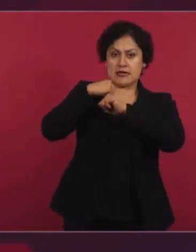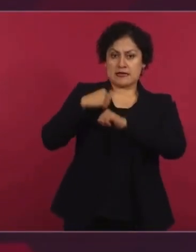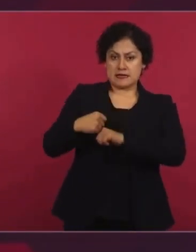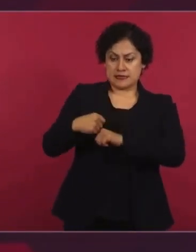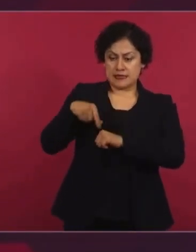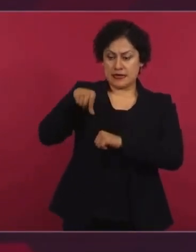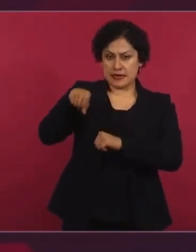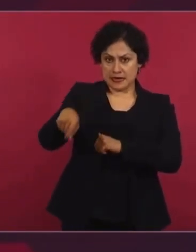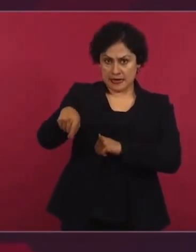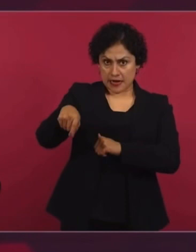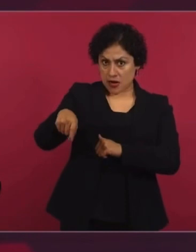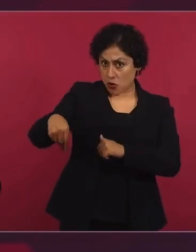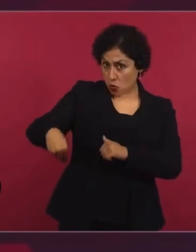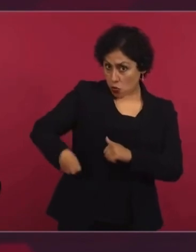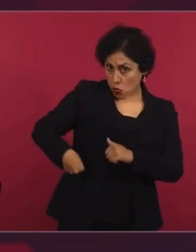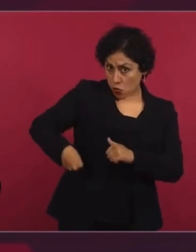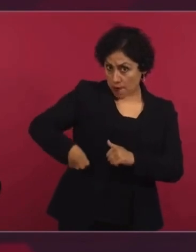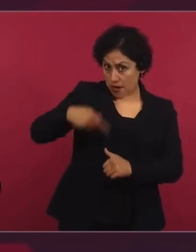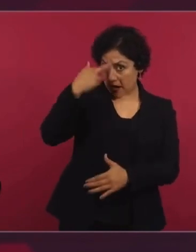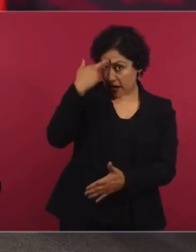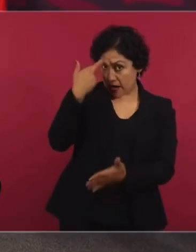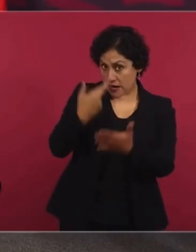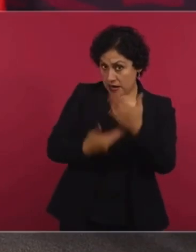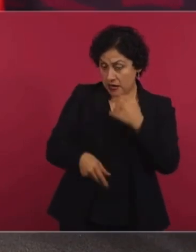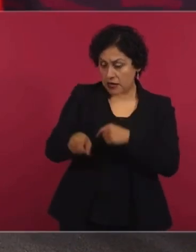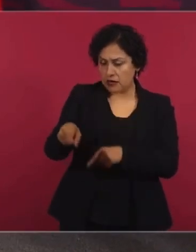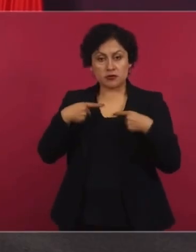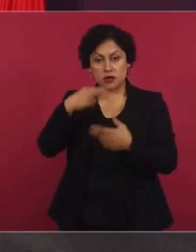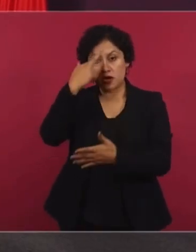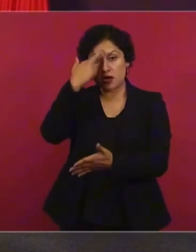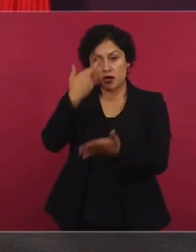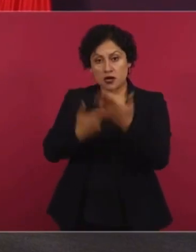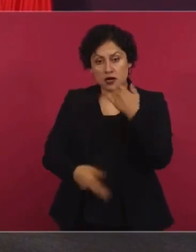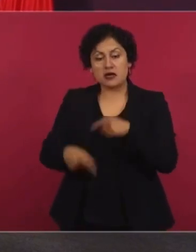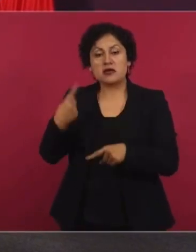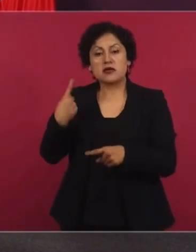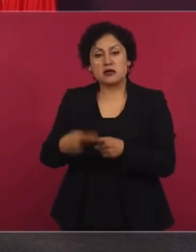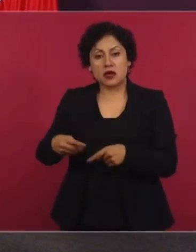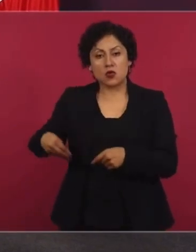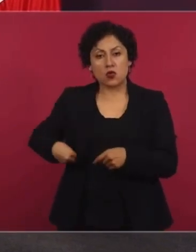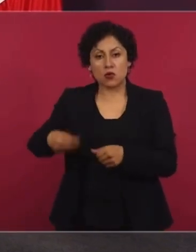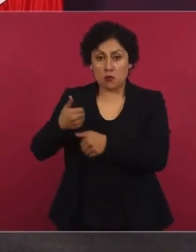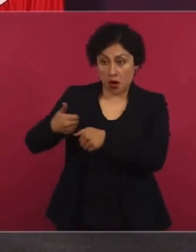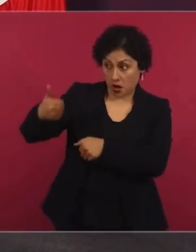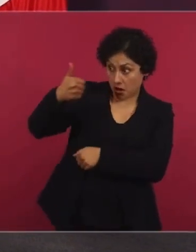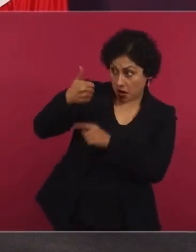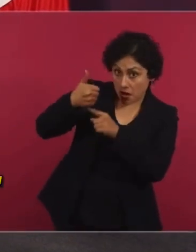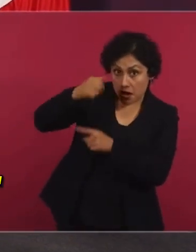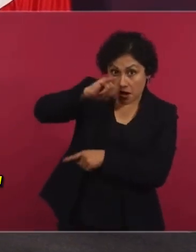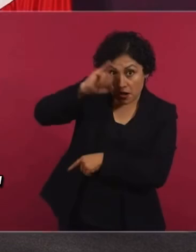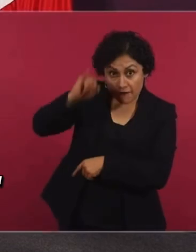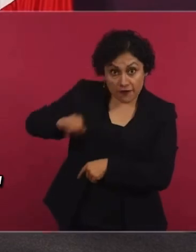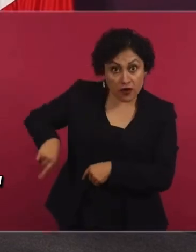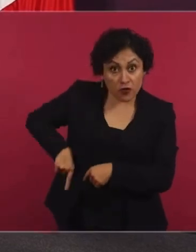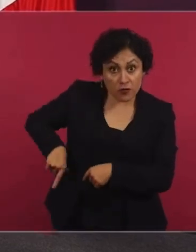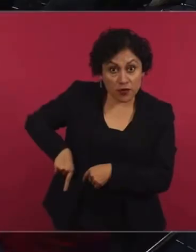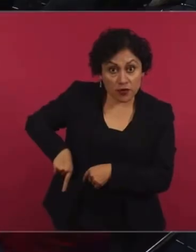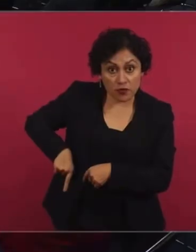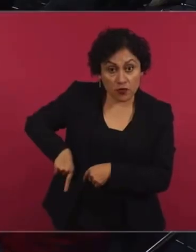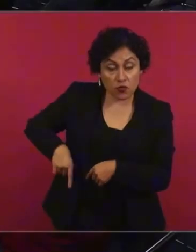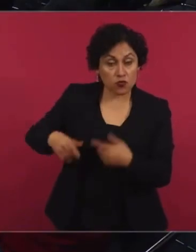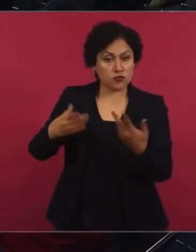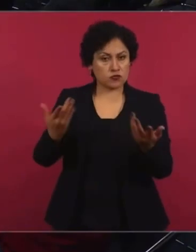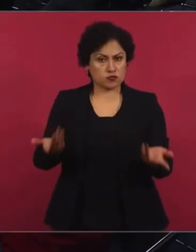es responsabilidad, en este caso, del jefe de gobierno. Entonces, sí, hay que ver, bueno,